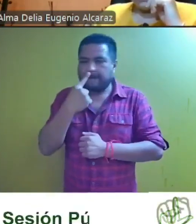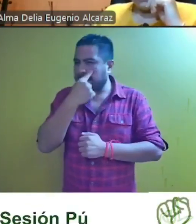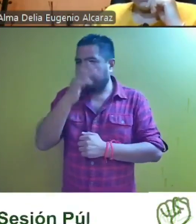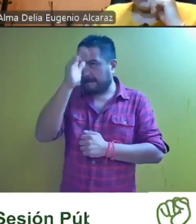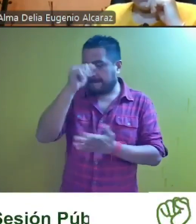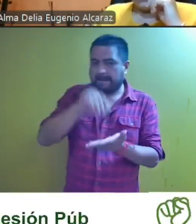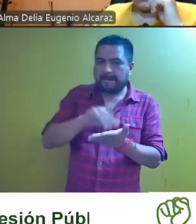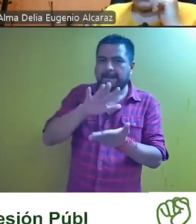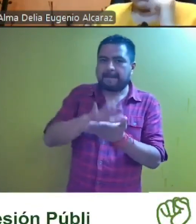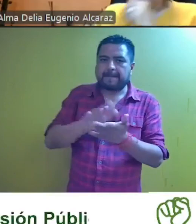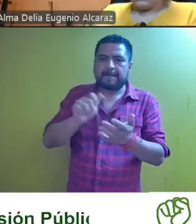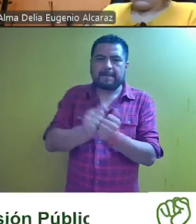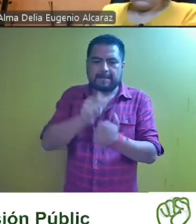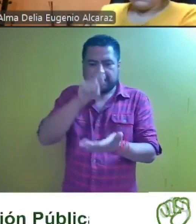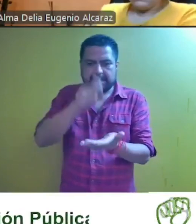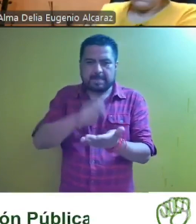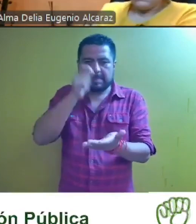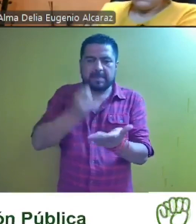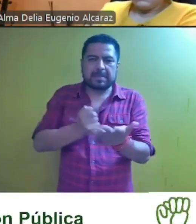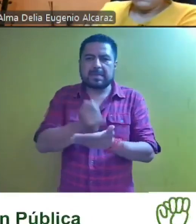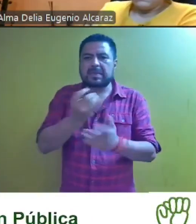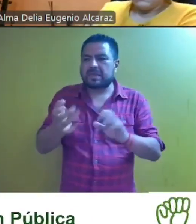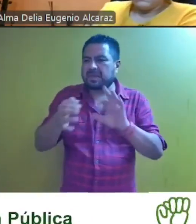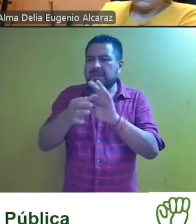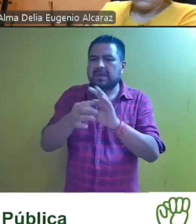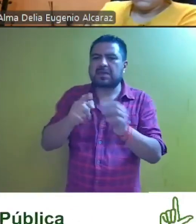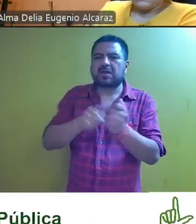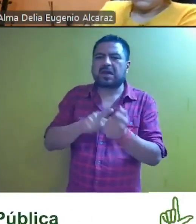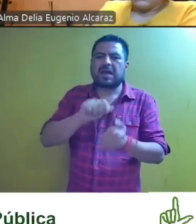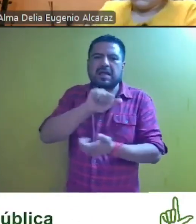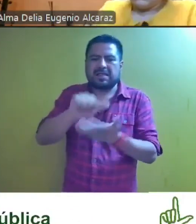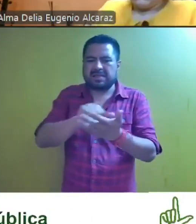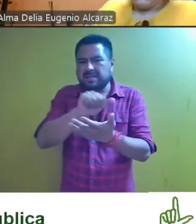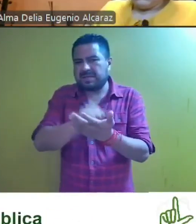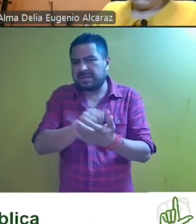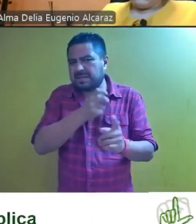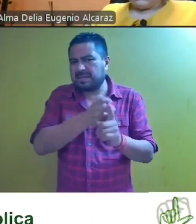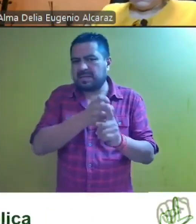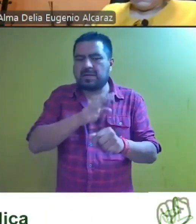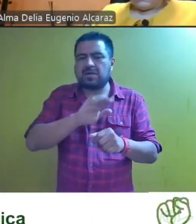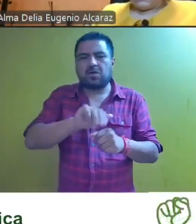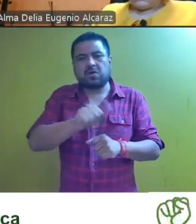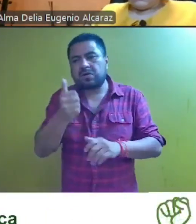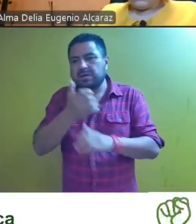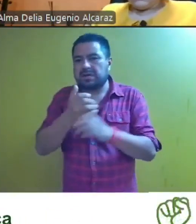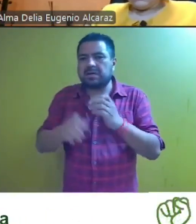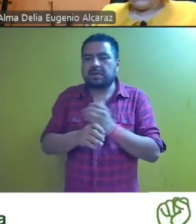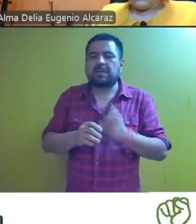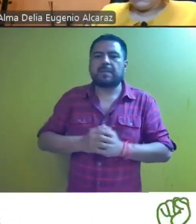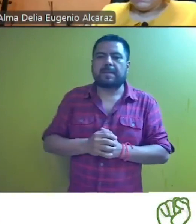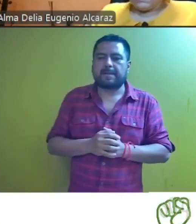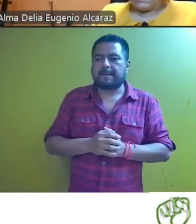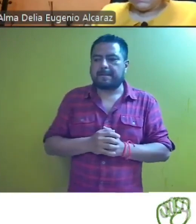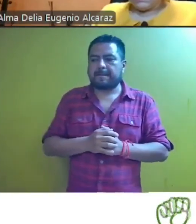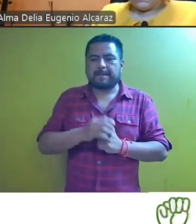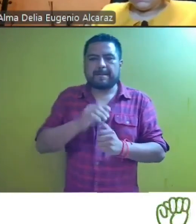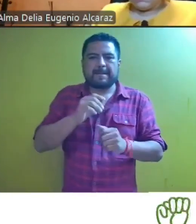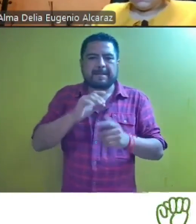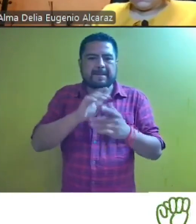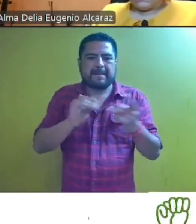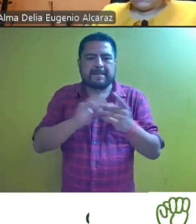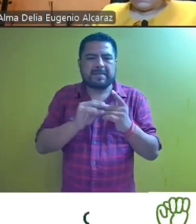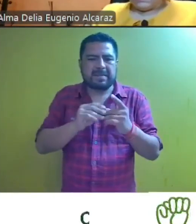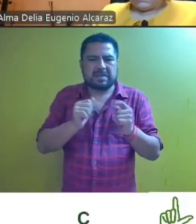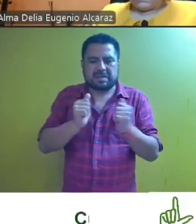acuerdo de cumplimiento de sentencia se emitieron con relación a la multicitada acta por otra parte en cuanto al argumento de la